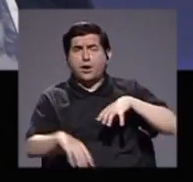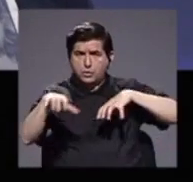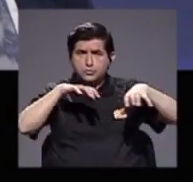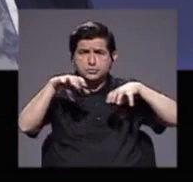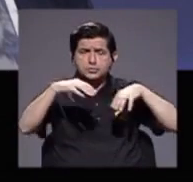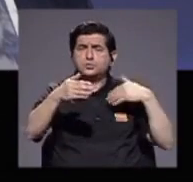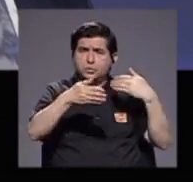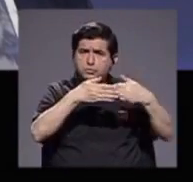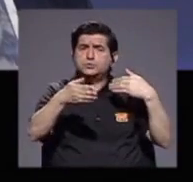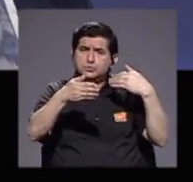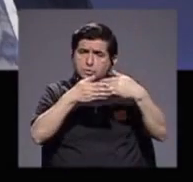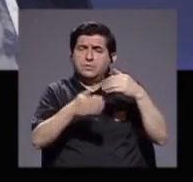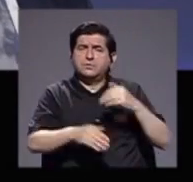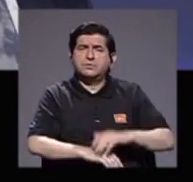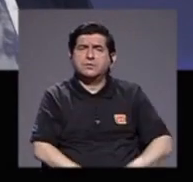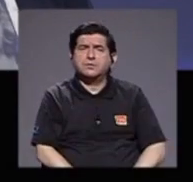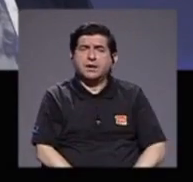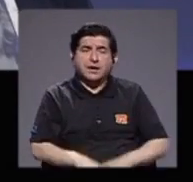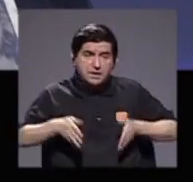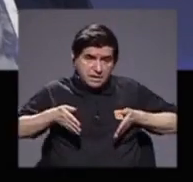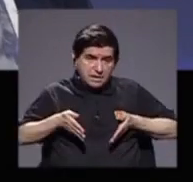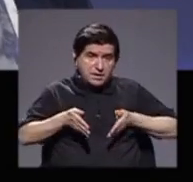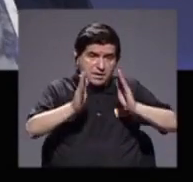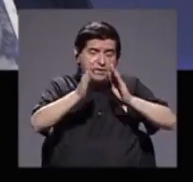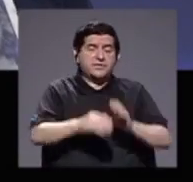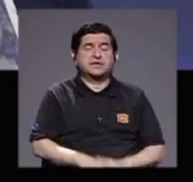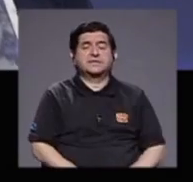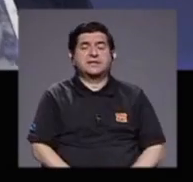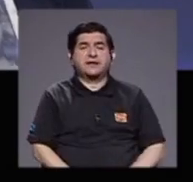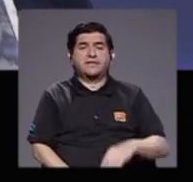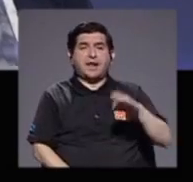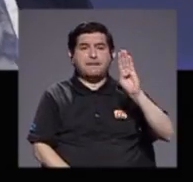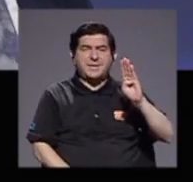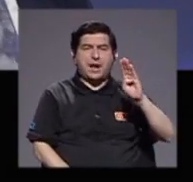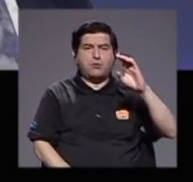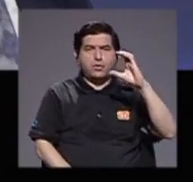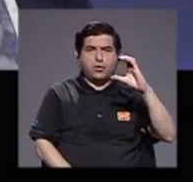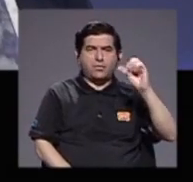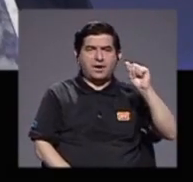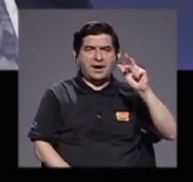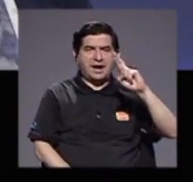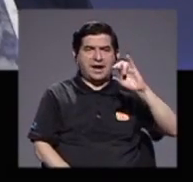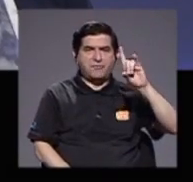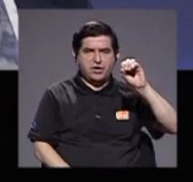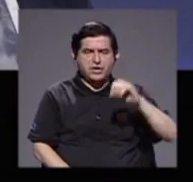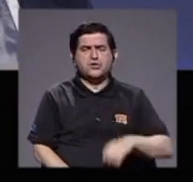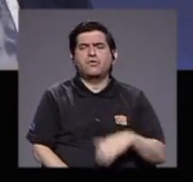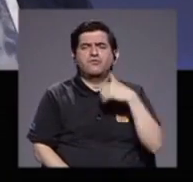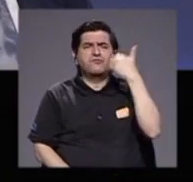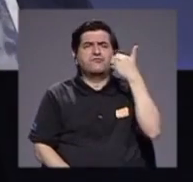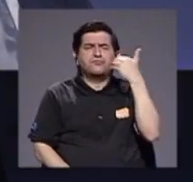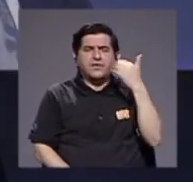relativamente cerca porque la carretera que va al Braulio Carrillo lo mueve de manera muy tranquila.